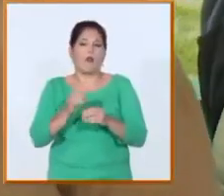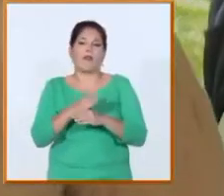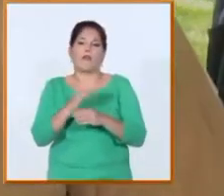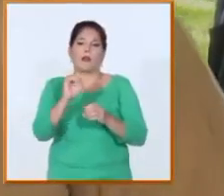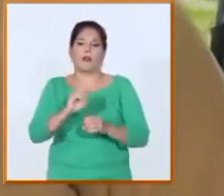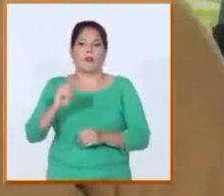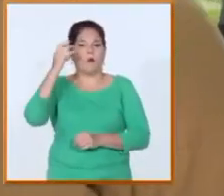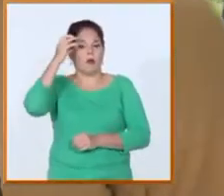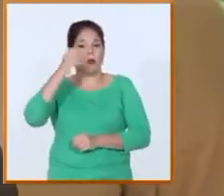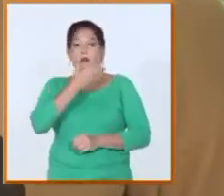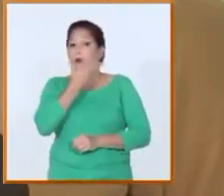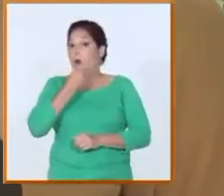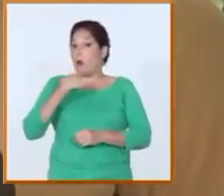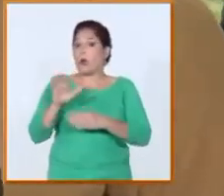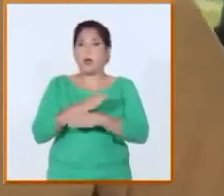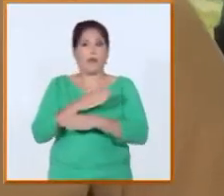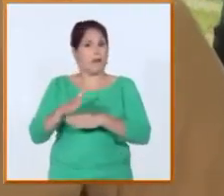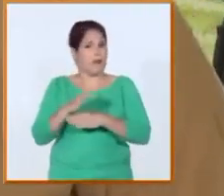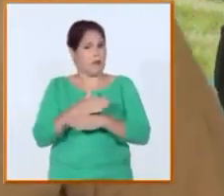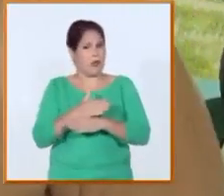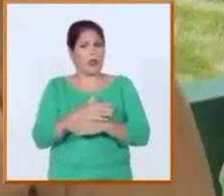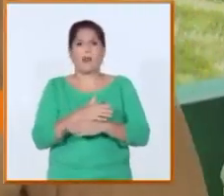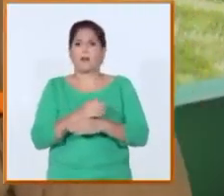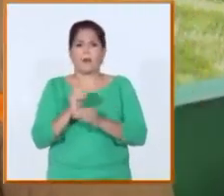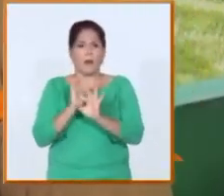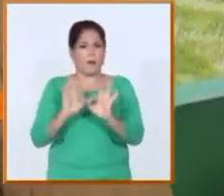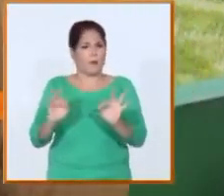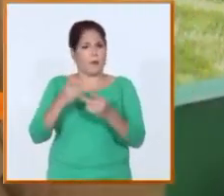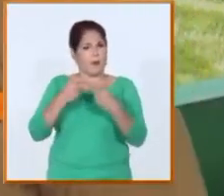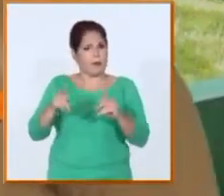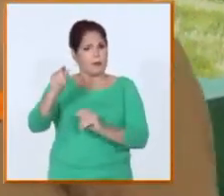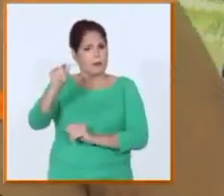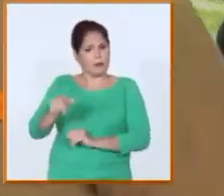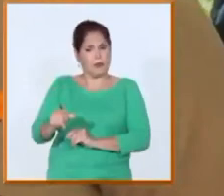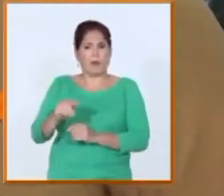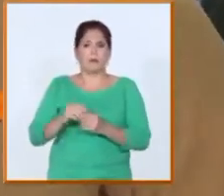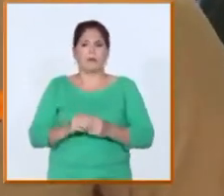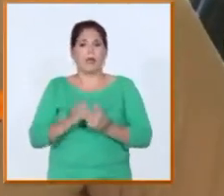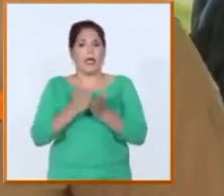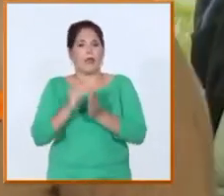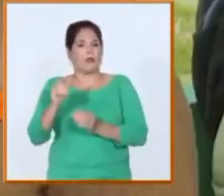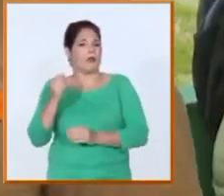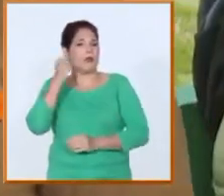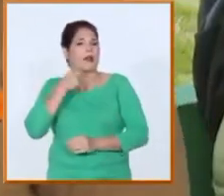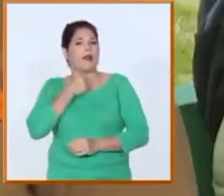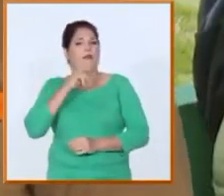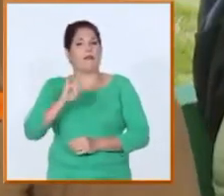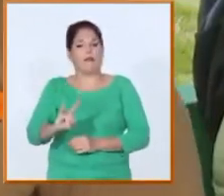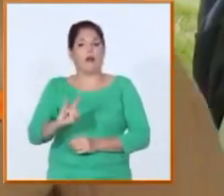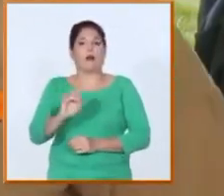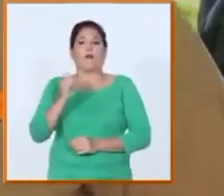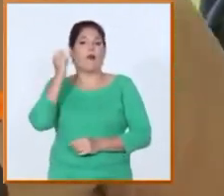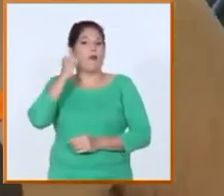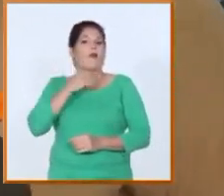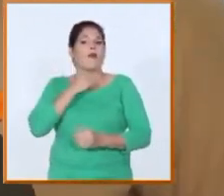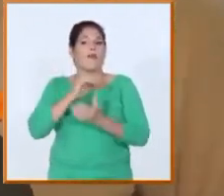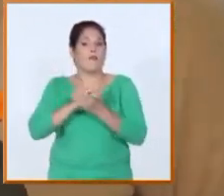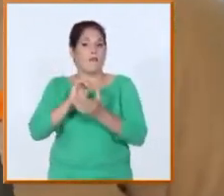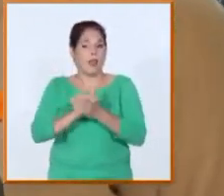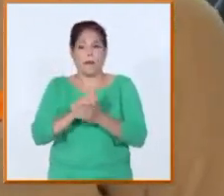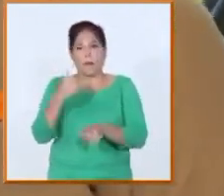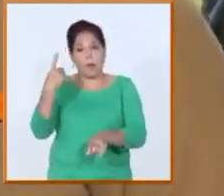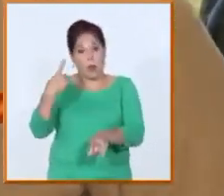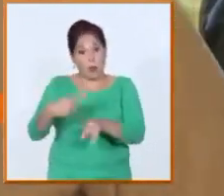teníamos jóvenes de diferentes sectores de la provincia o sea teníamos estudiantes de la FEU teníamos la FEIN y del sector